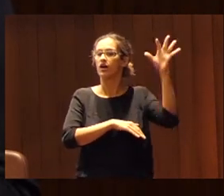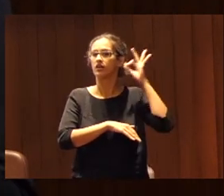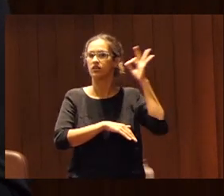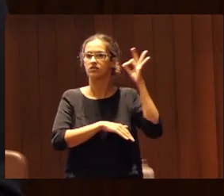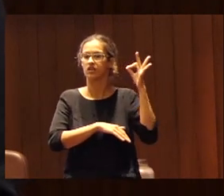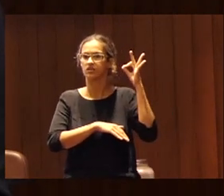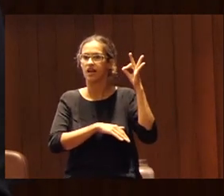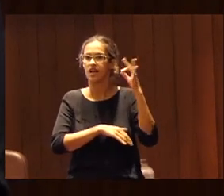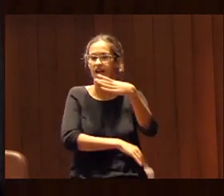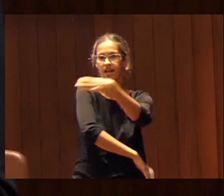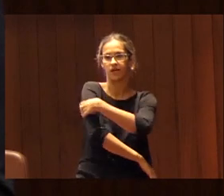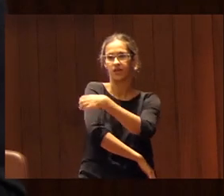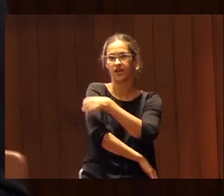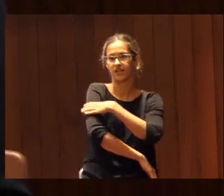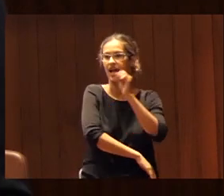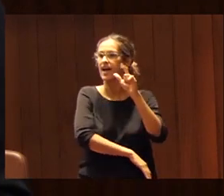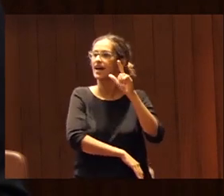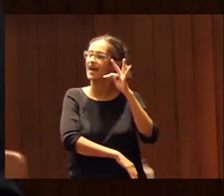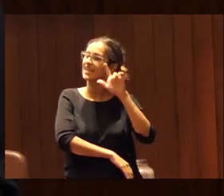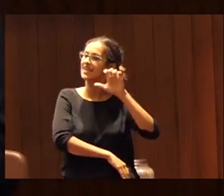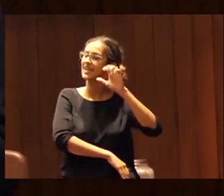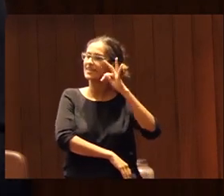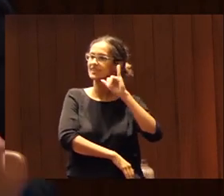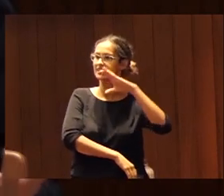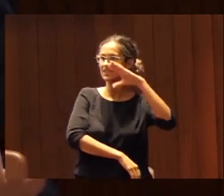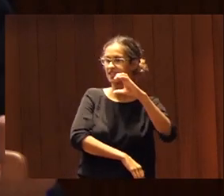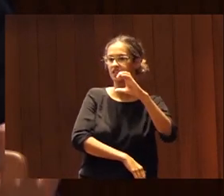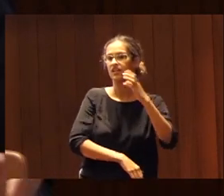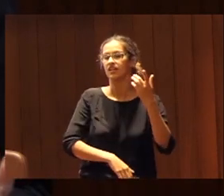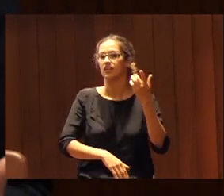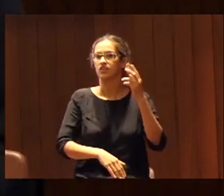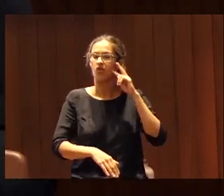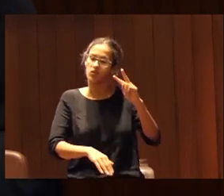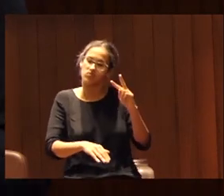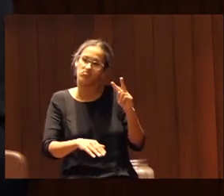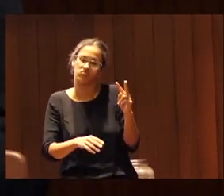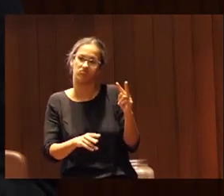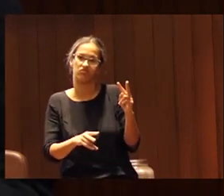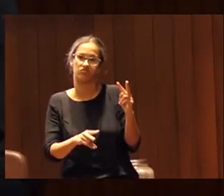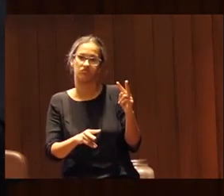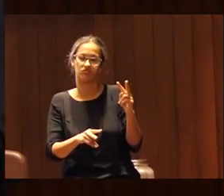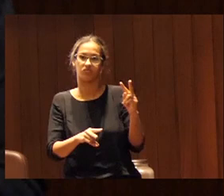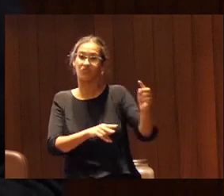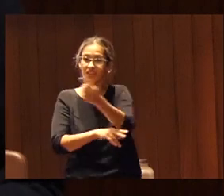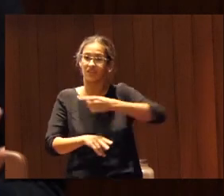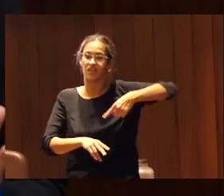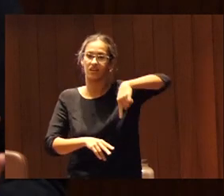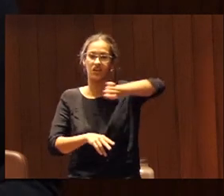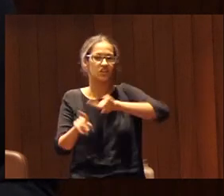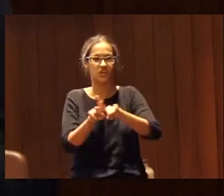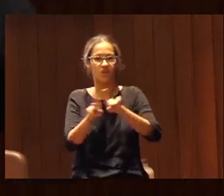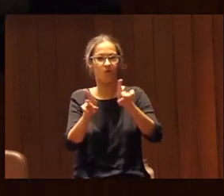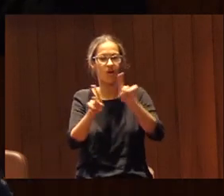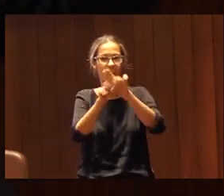que no tienen problema para eso son las supervivientes del patio las que se les da bien todo y esas no sirven como ejemplo